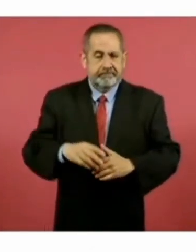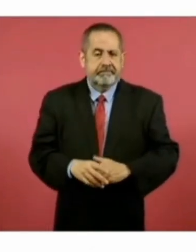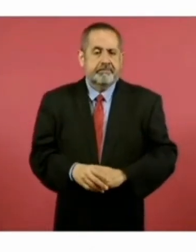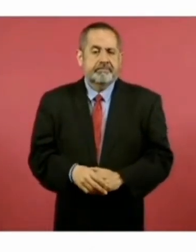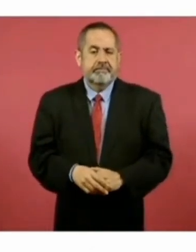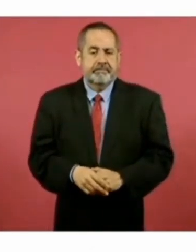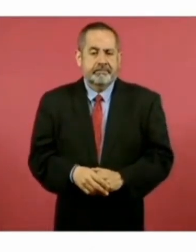Por último, les vamos a...